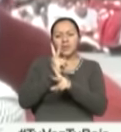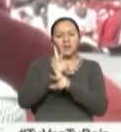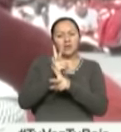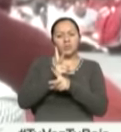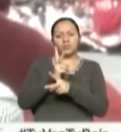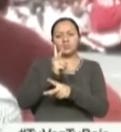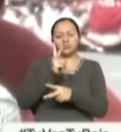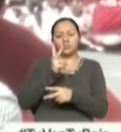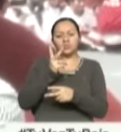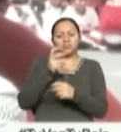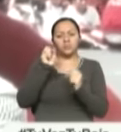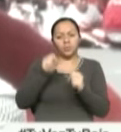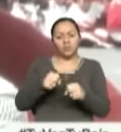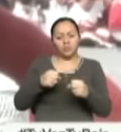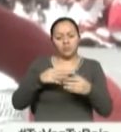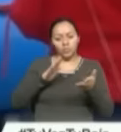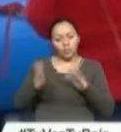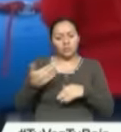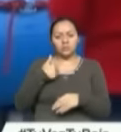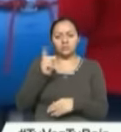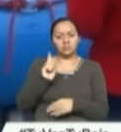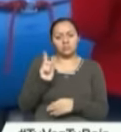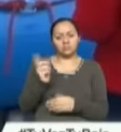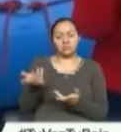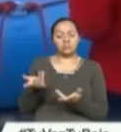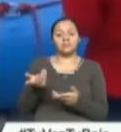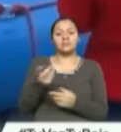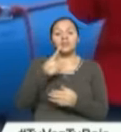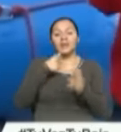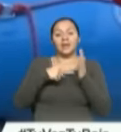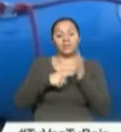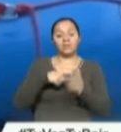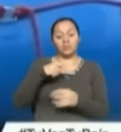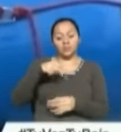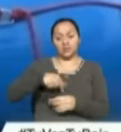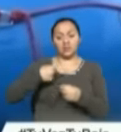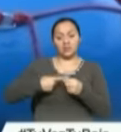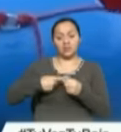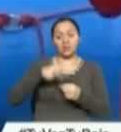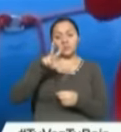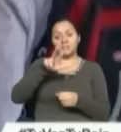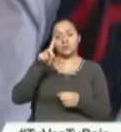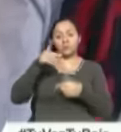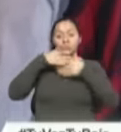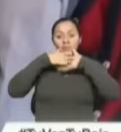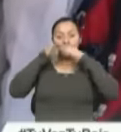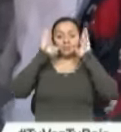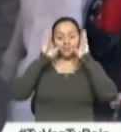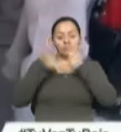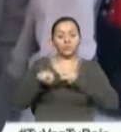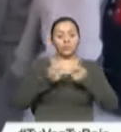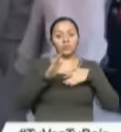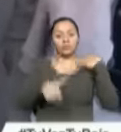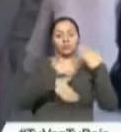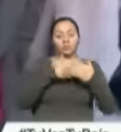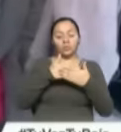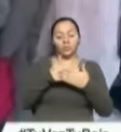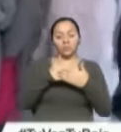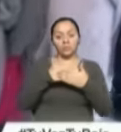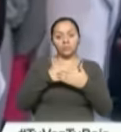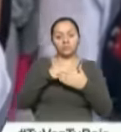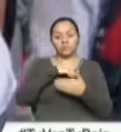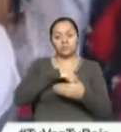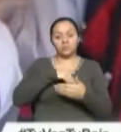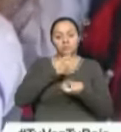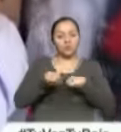por pérdidas humanas y eso no queremos. Por ejemplo, en Quito, este 31 de diciembre, las agencias de control y metropolitana realizarán